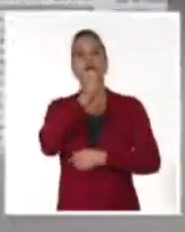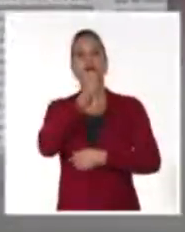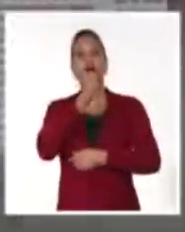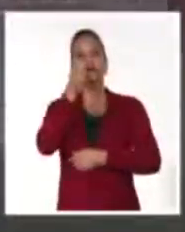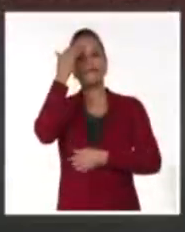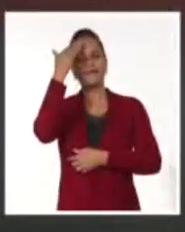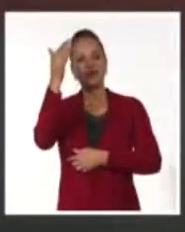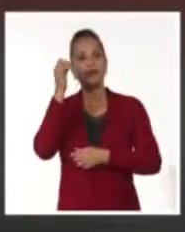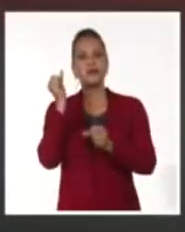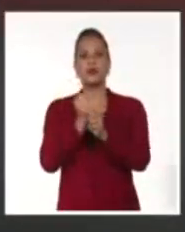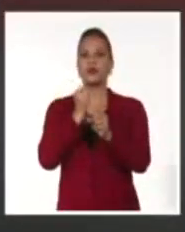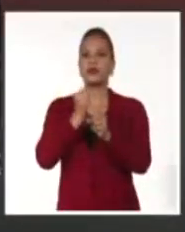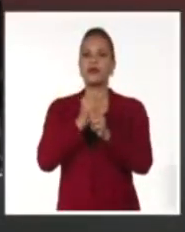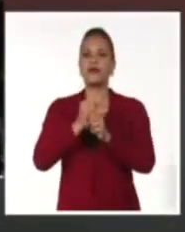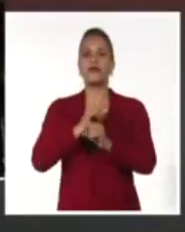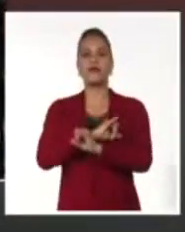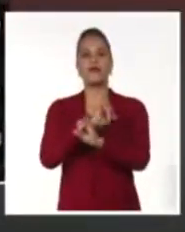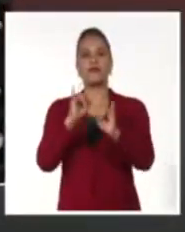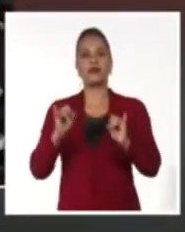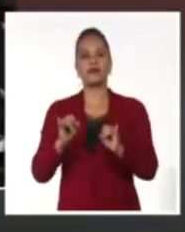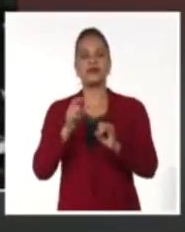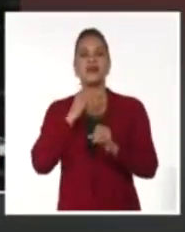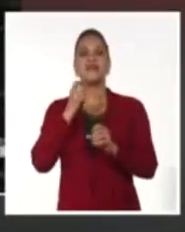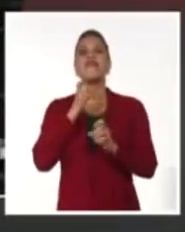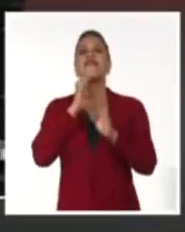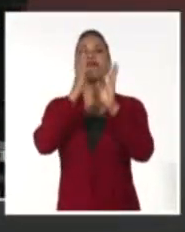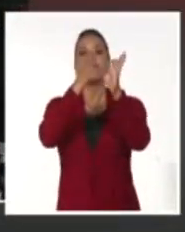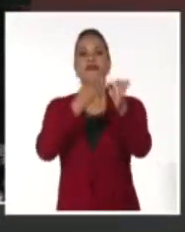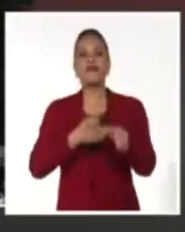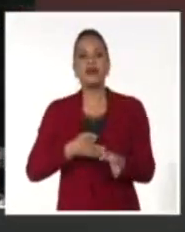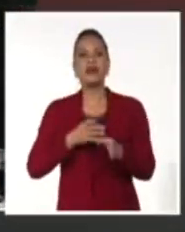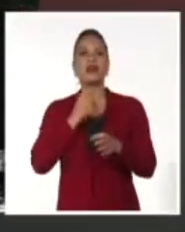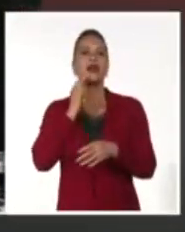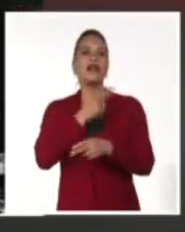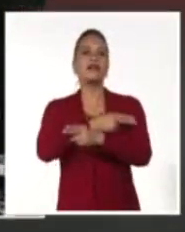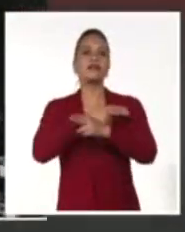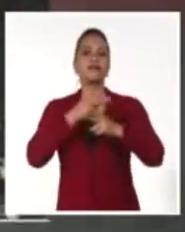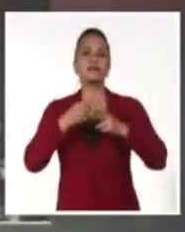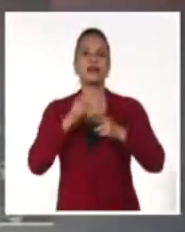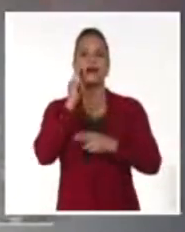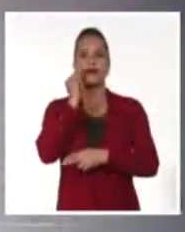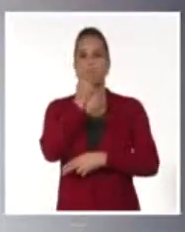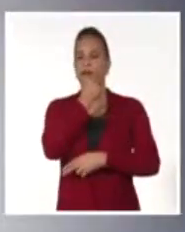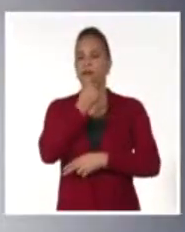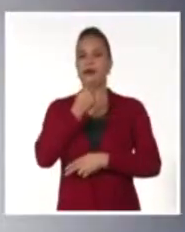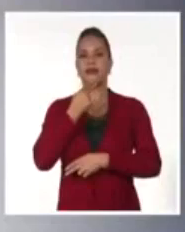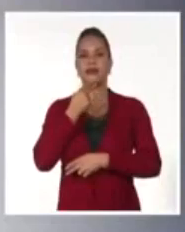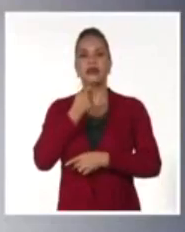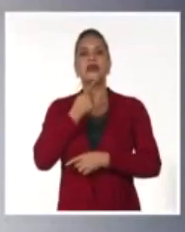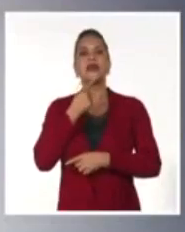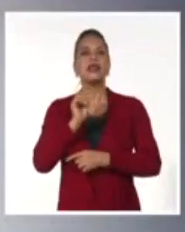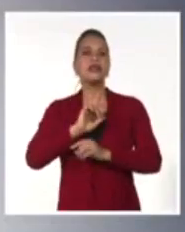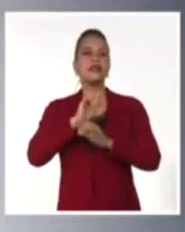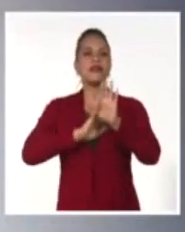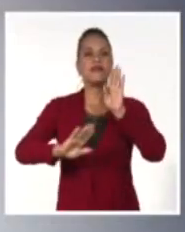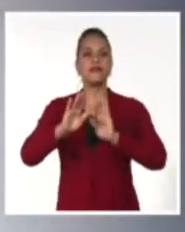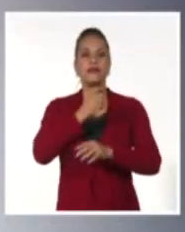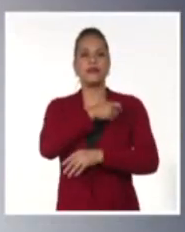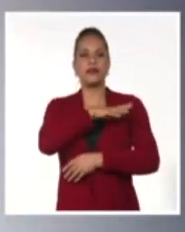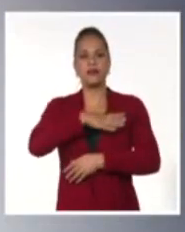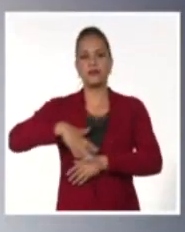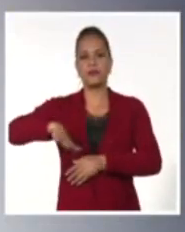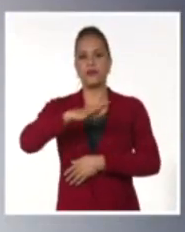permanente ejercicio informativo, fiel al legado martiano y consecuente con su responsabilidad social ante el pueblo y ante la patria. Gracias.